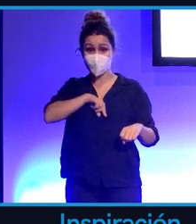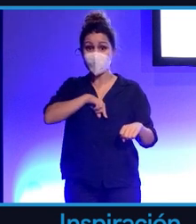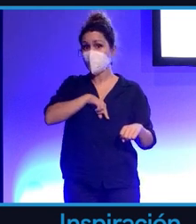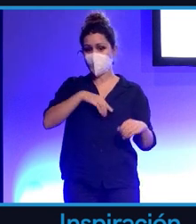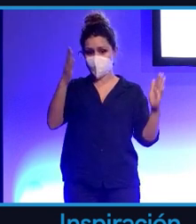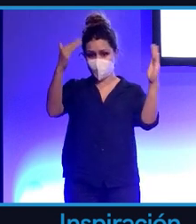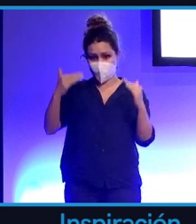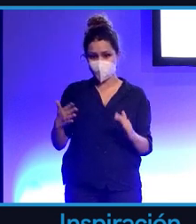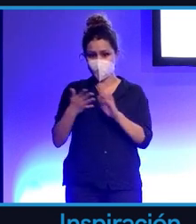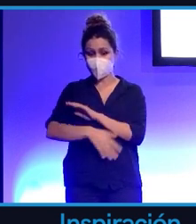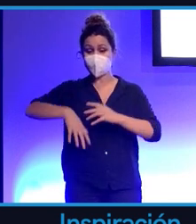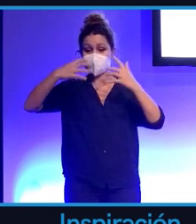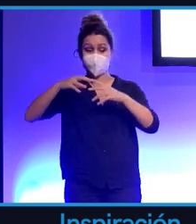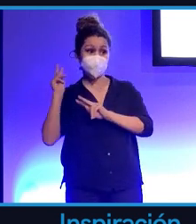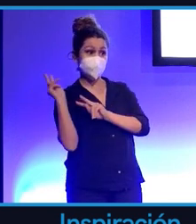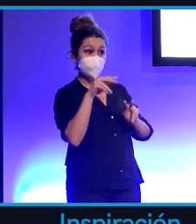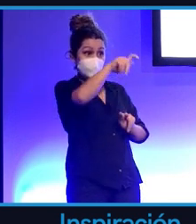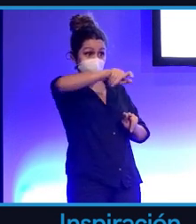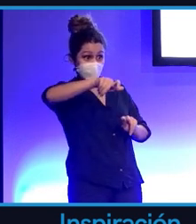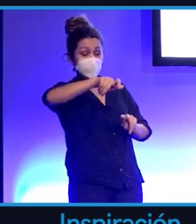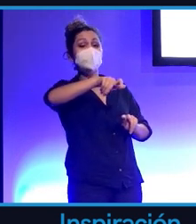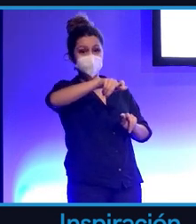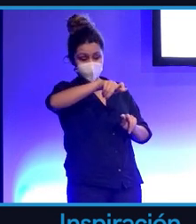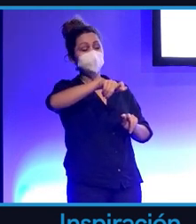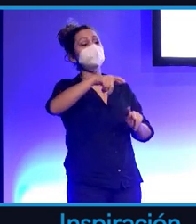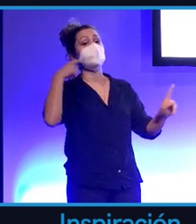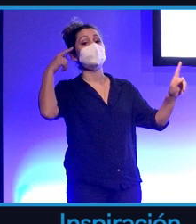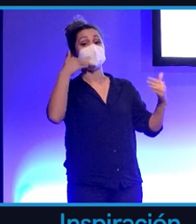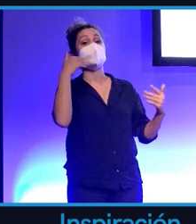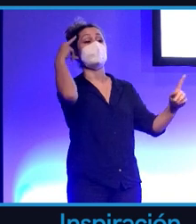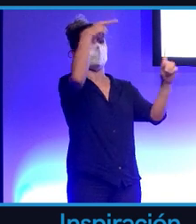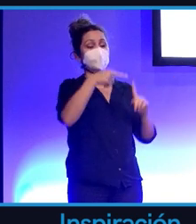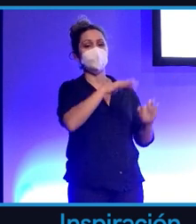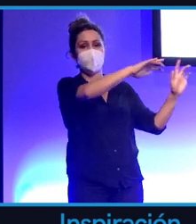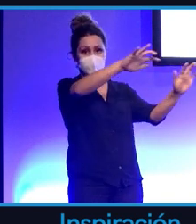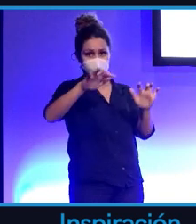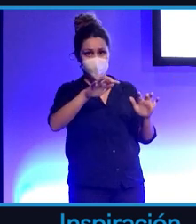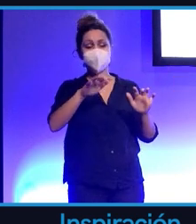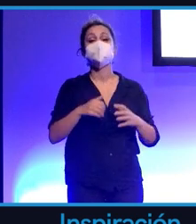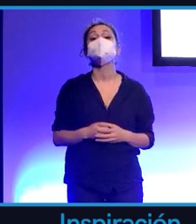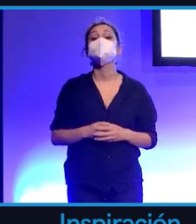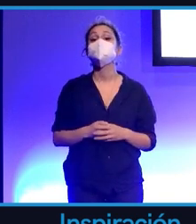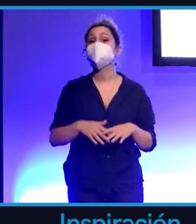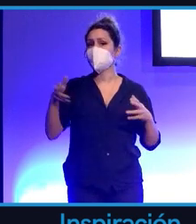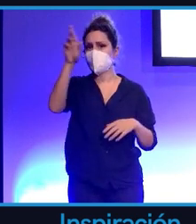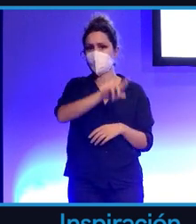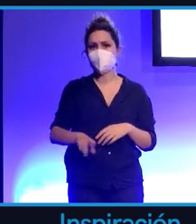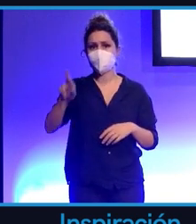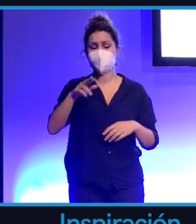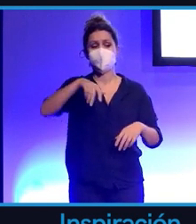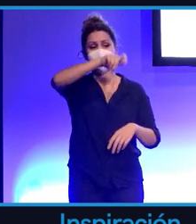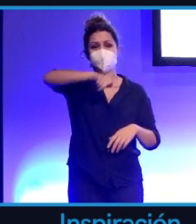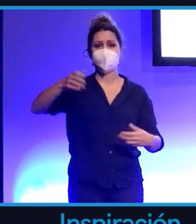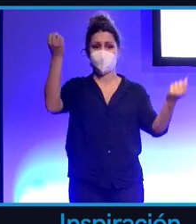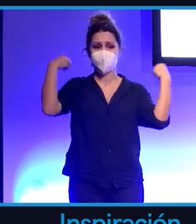visualizan lo que queremos que aprendan a través de esos objetivos de aprendizaje. Entonces, he repetido varias veces que el comportamiento humano